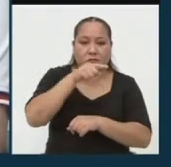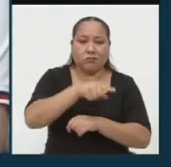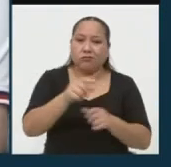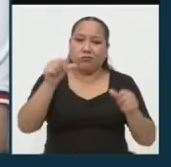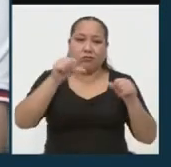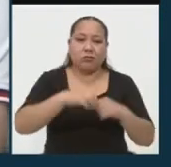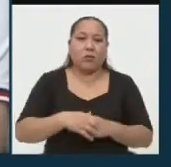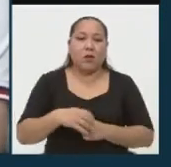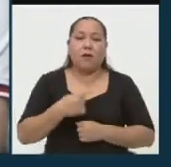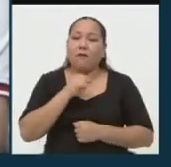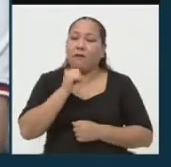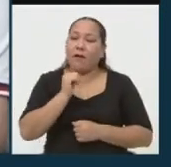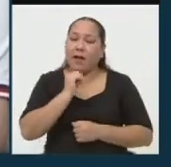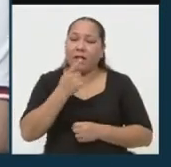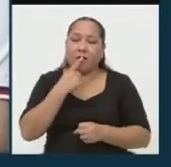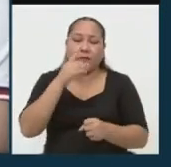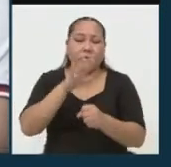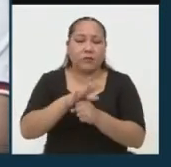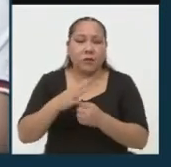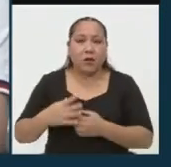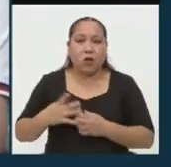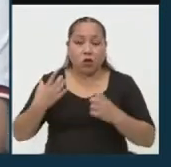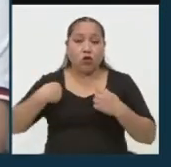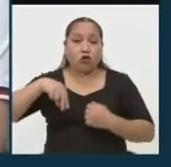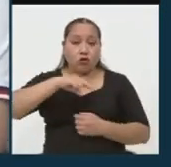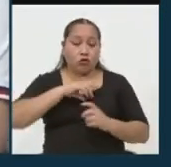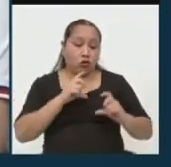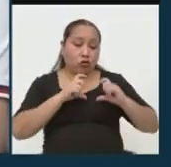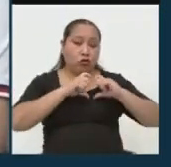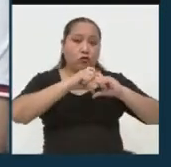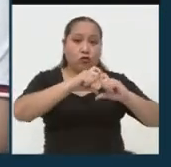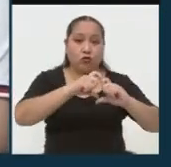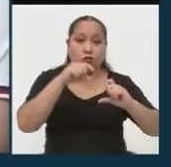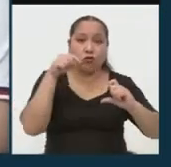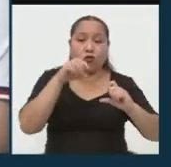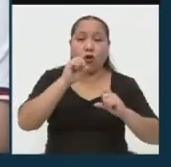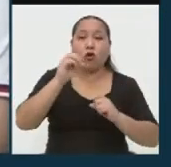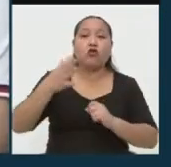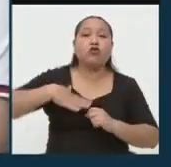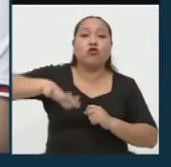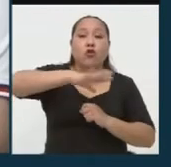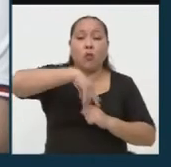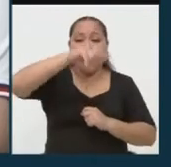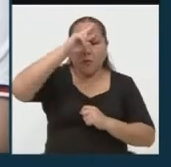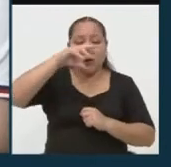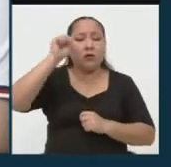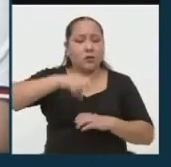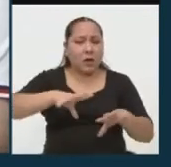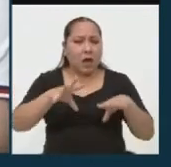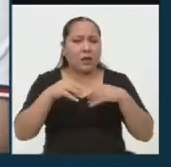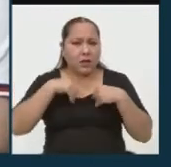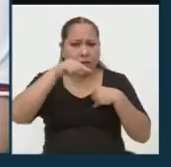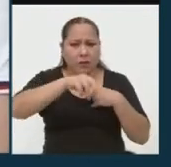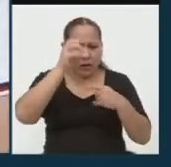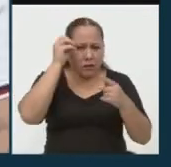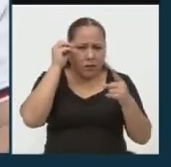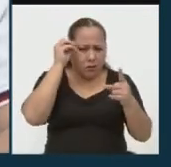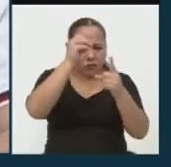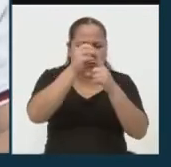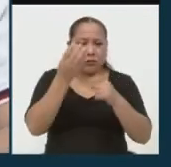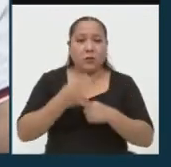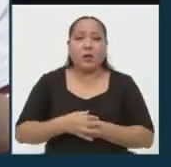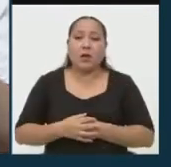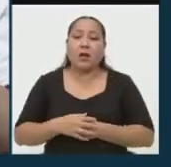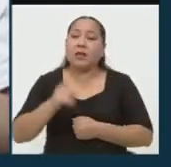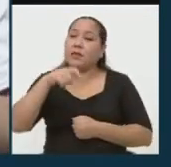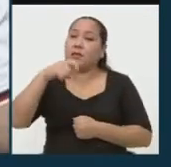un gran compromiso, Somos Perú lo asume con total liderazgo. Es necesario empezar